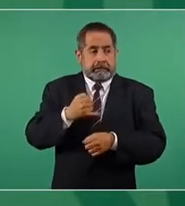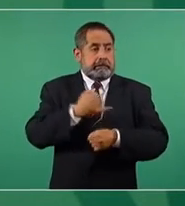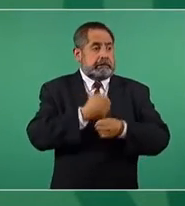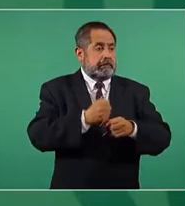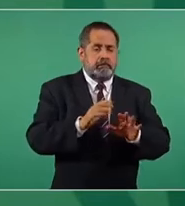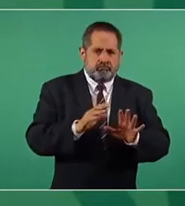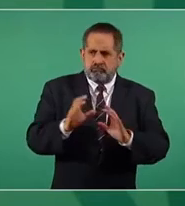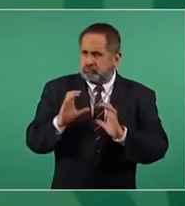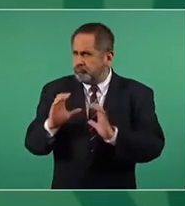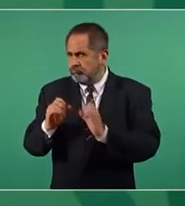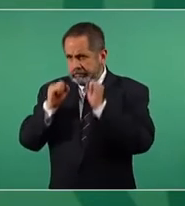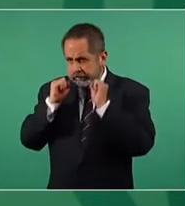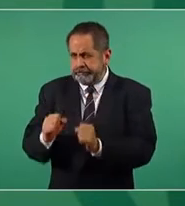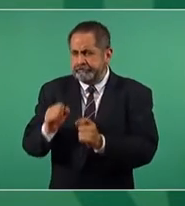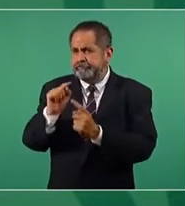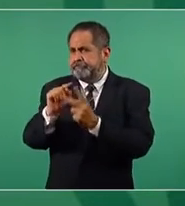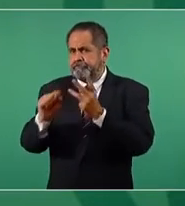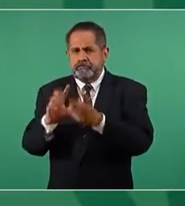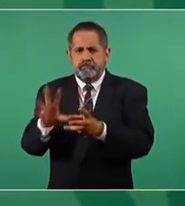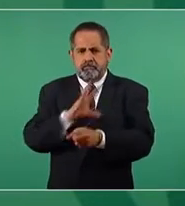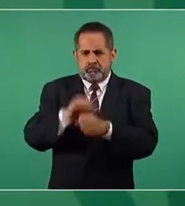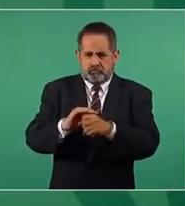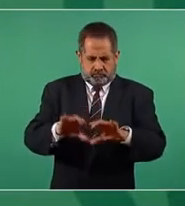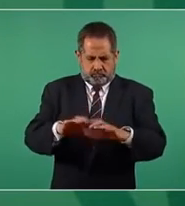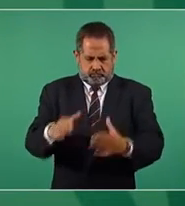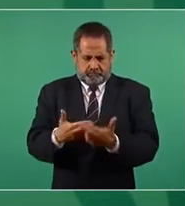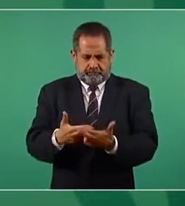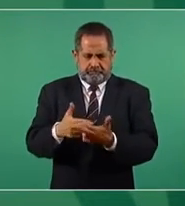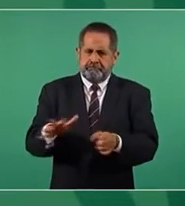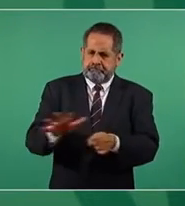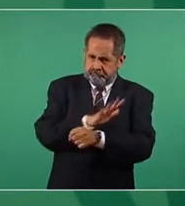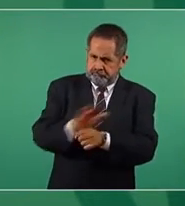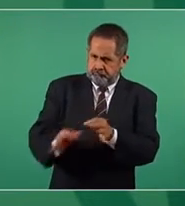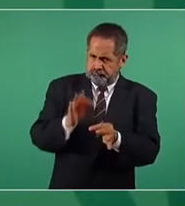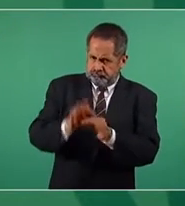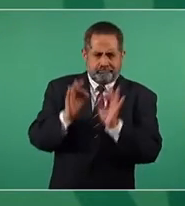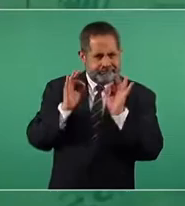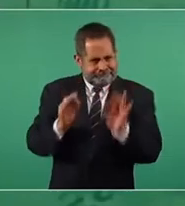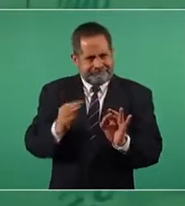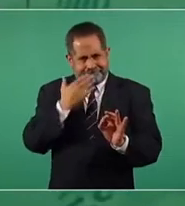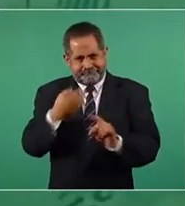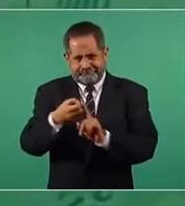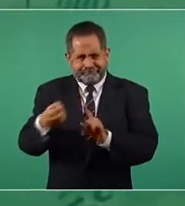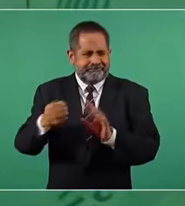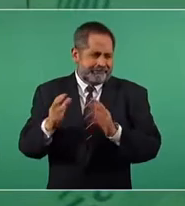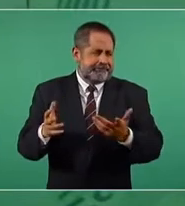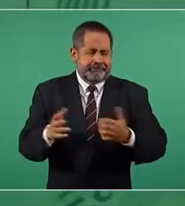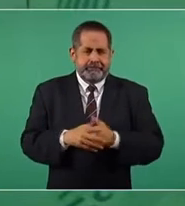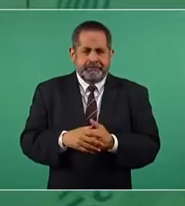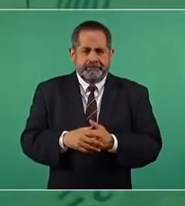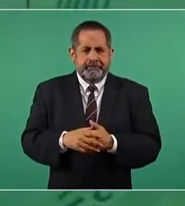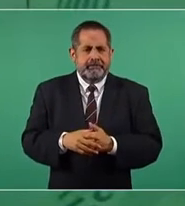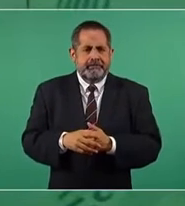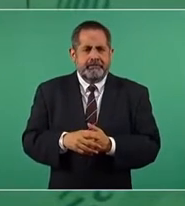va a estar completo el cilindro, de que va a ser